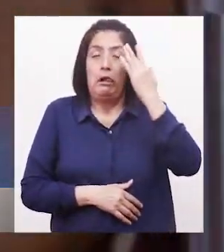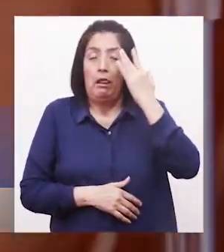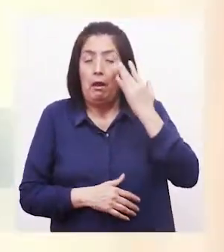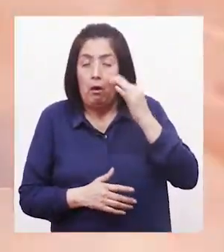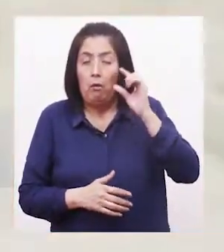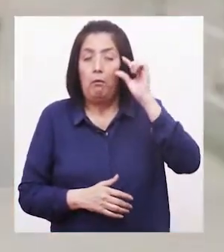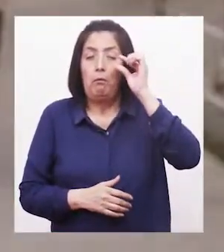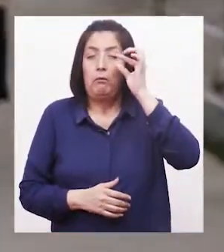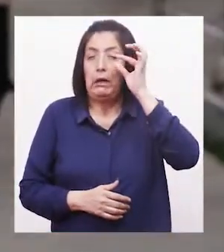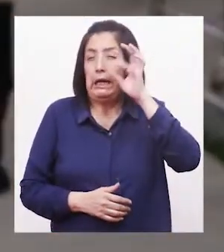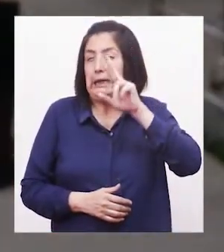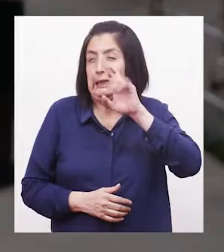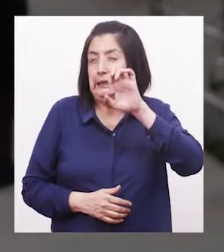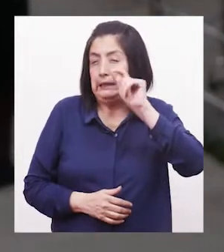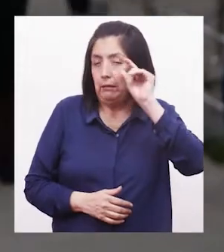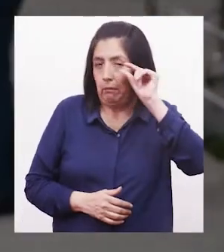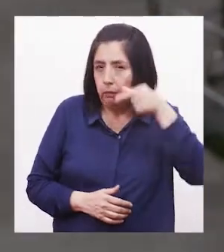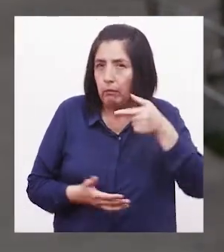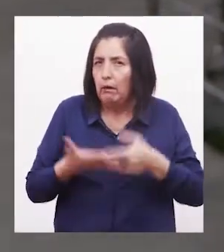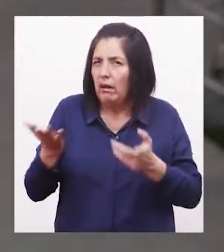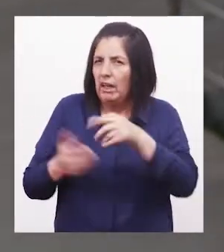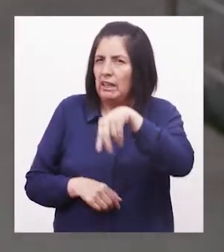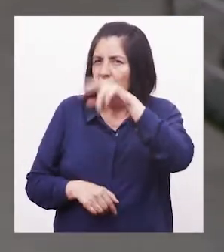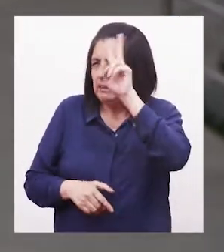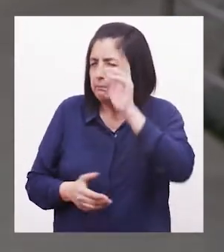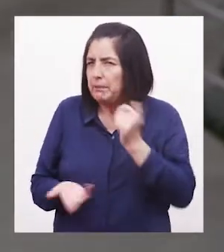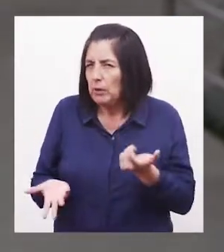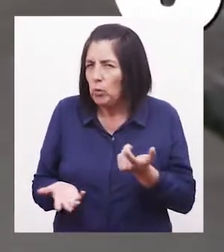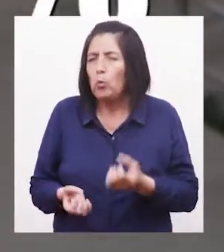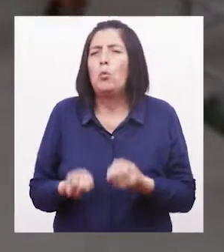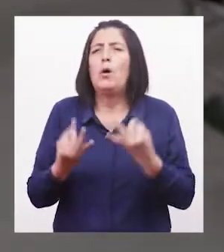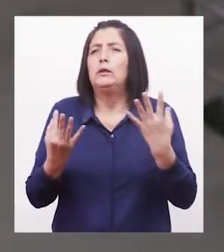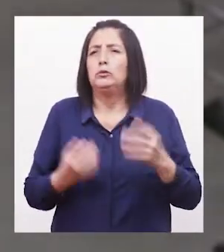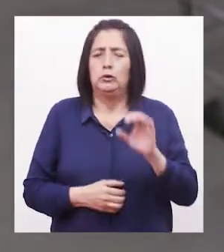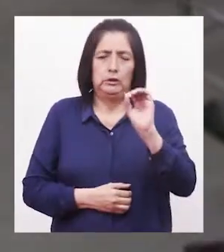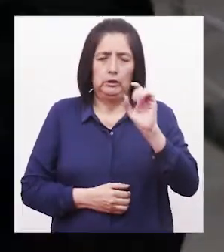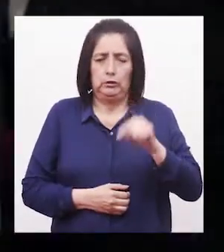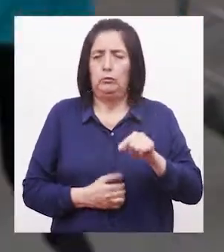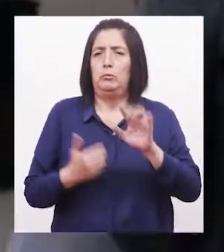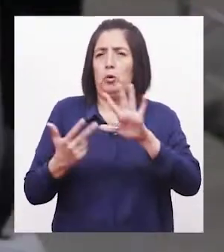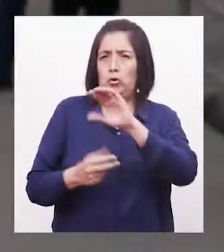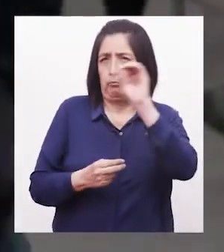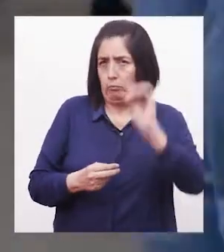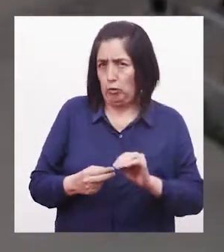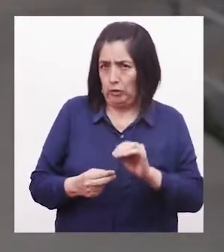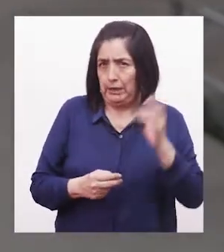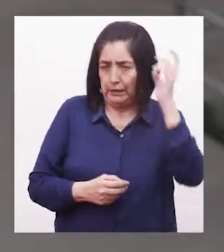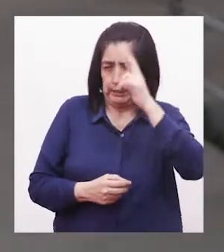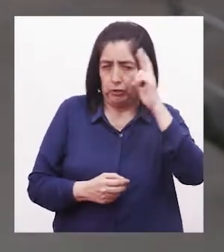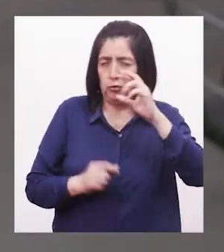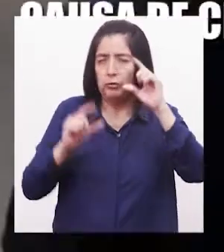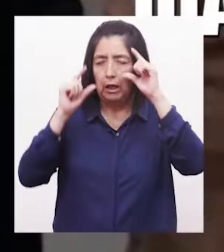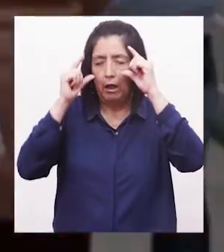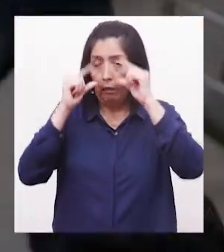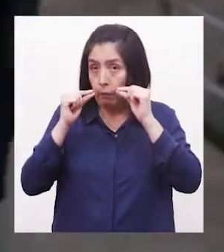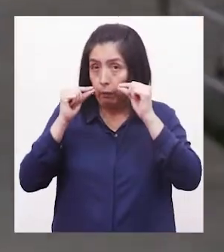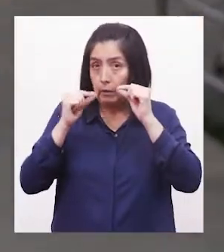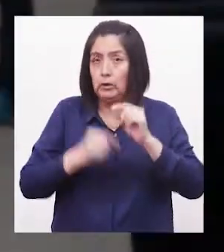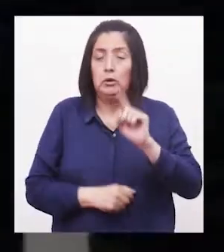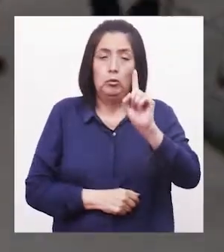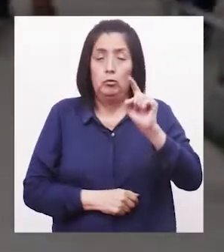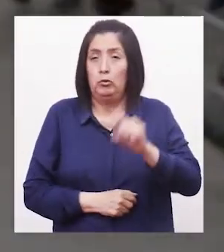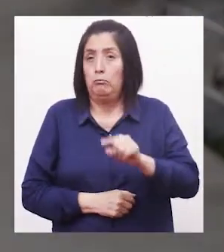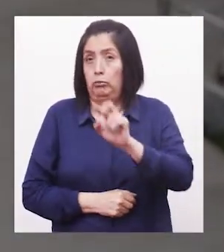desprendimiento de retina En el Perú la retinopatía diabética representa el 0.8% de las causas de ceguera Y el 1